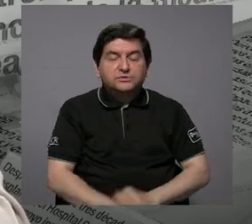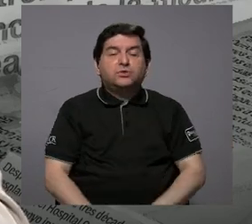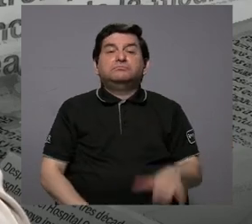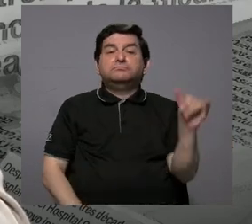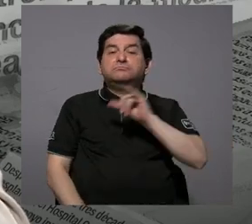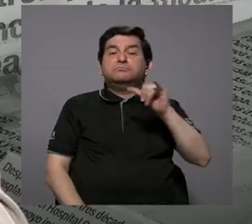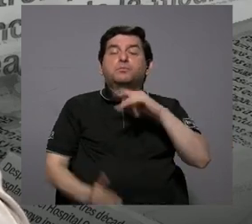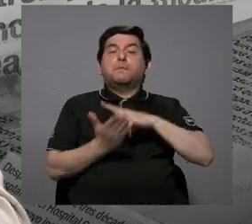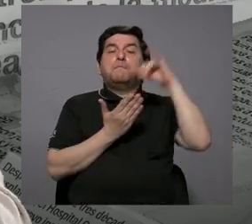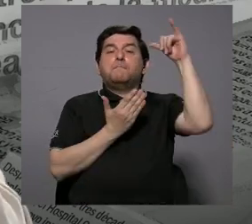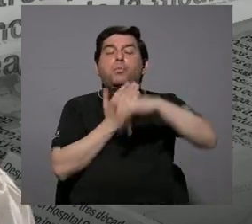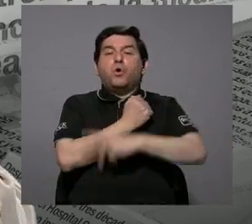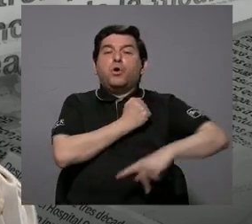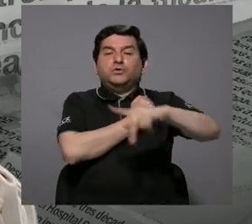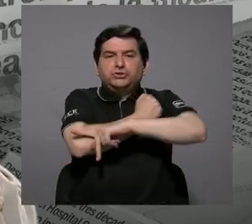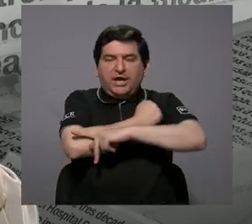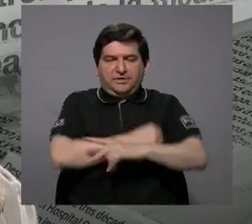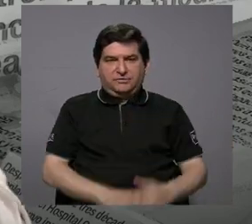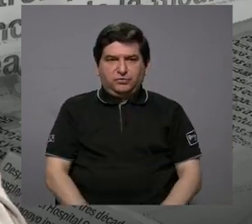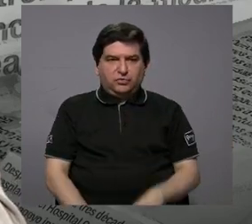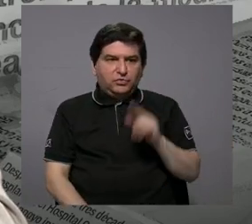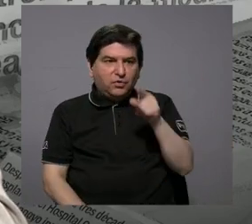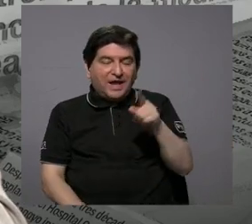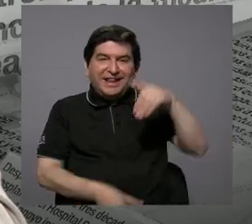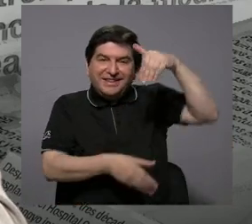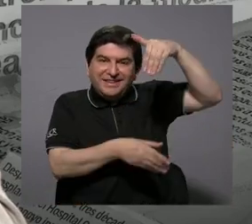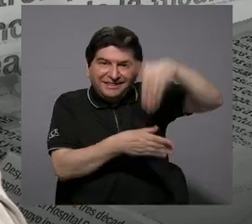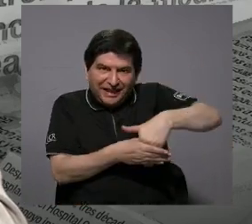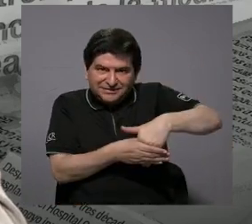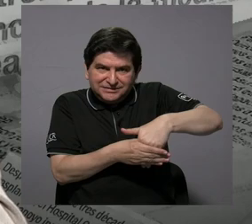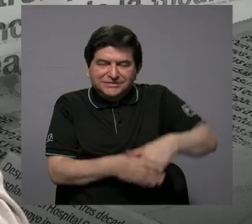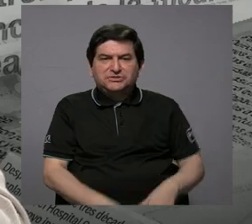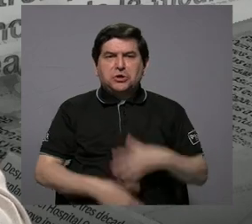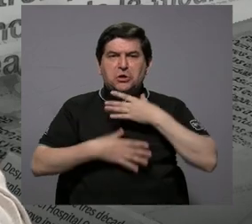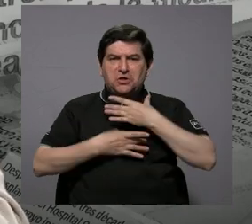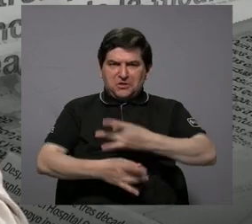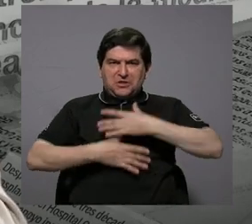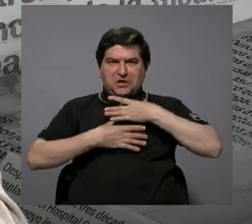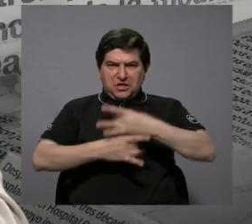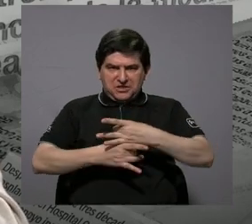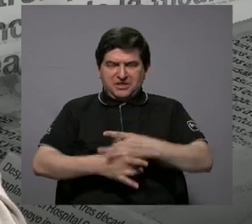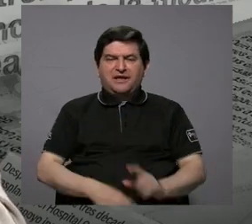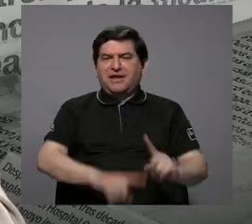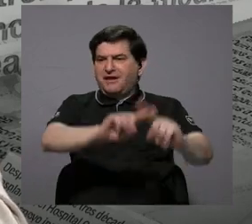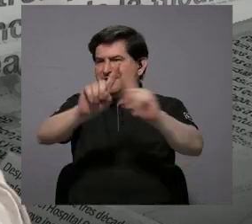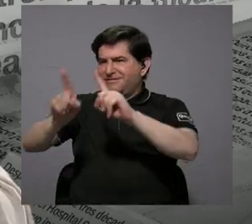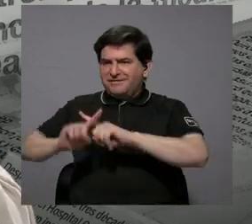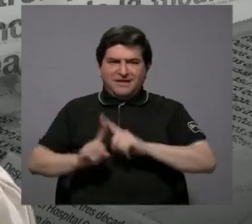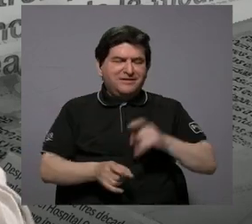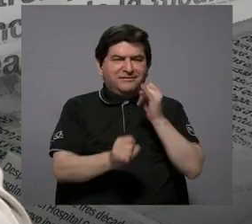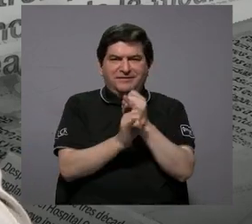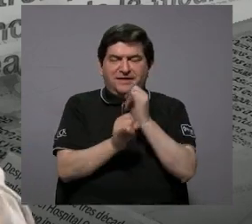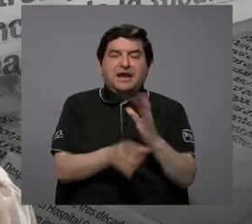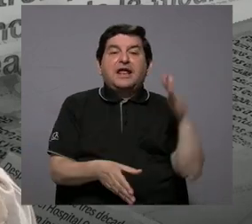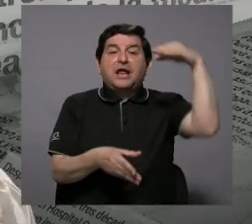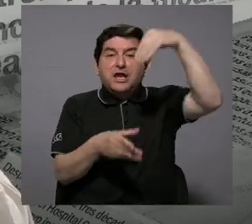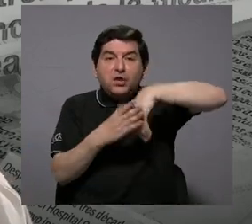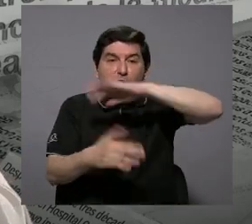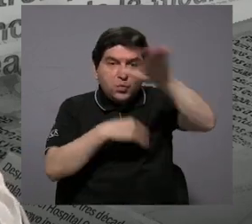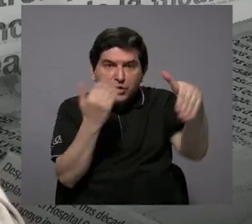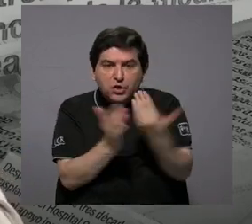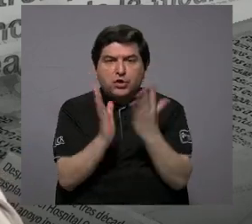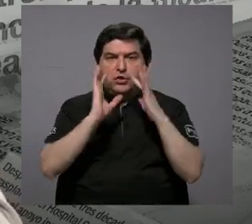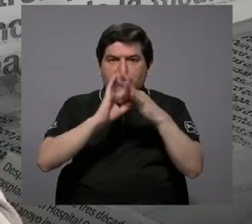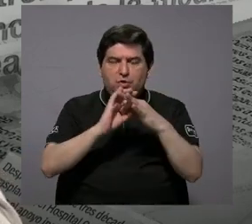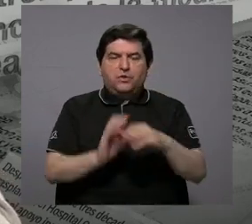también es un proyecto país porque se encuentra dentro del interés interinstitucional incluyendo todo lo que